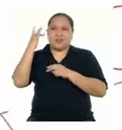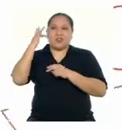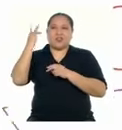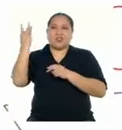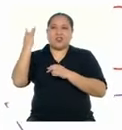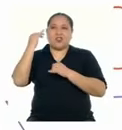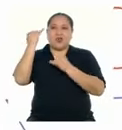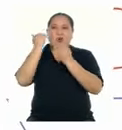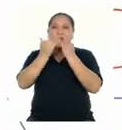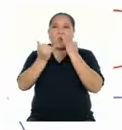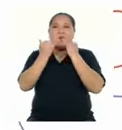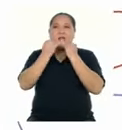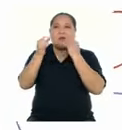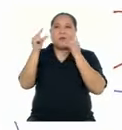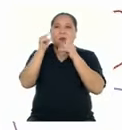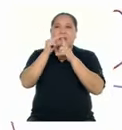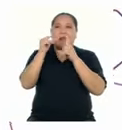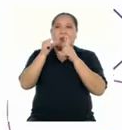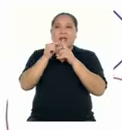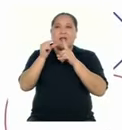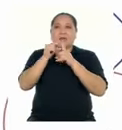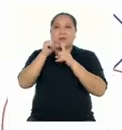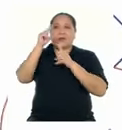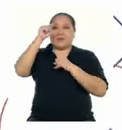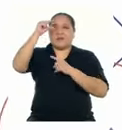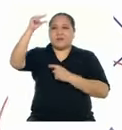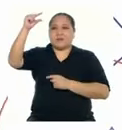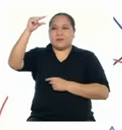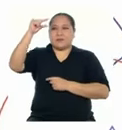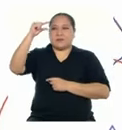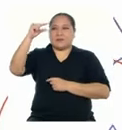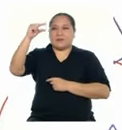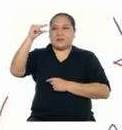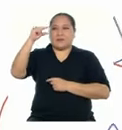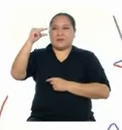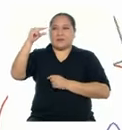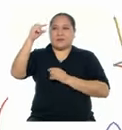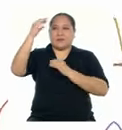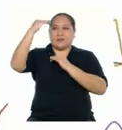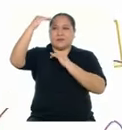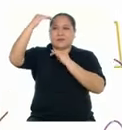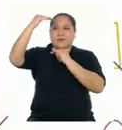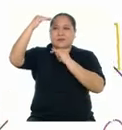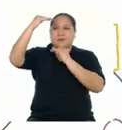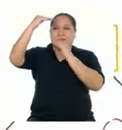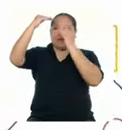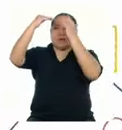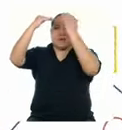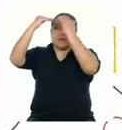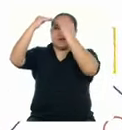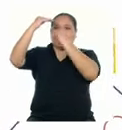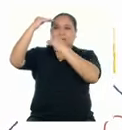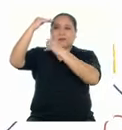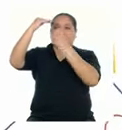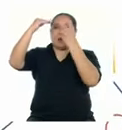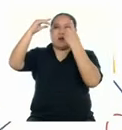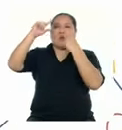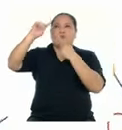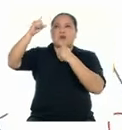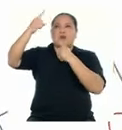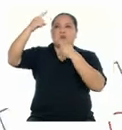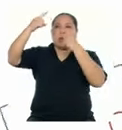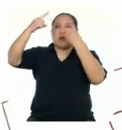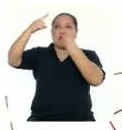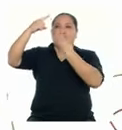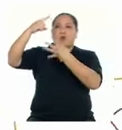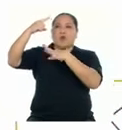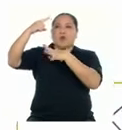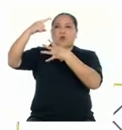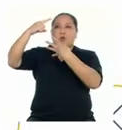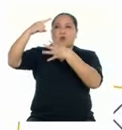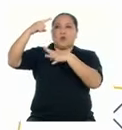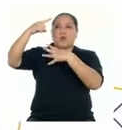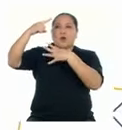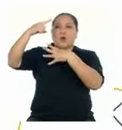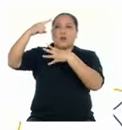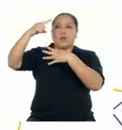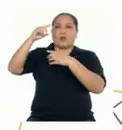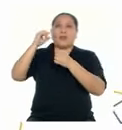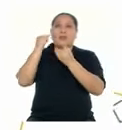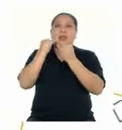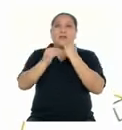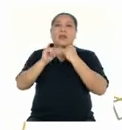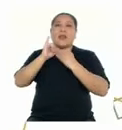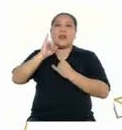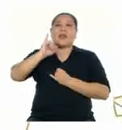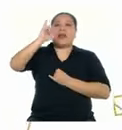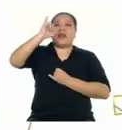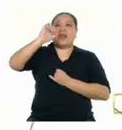sonidos de la última palabra del primer verso Coinciden con los sonidos de la última palabra del cuarto verso Porque ambas terminan